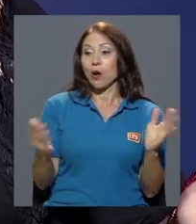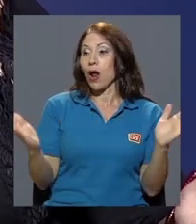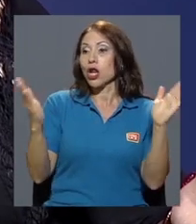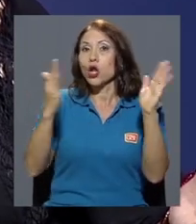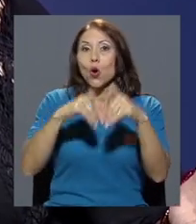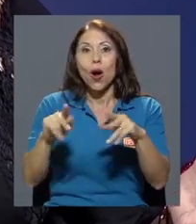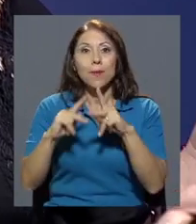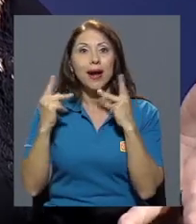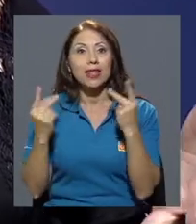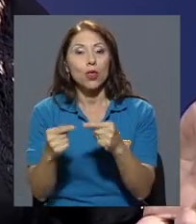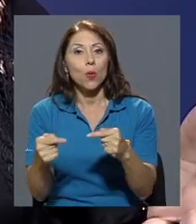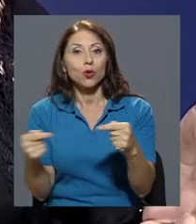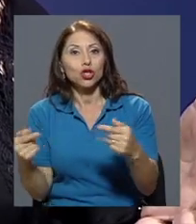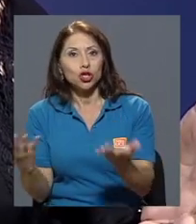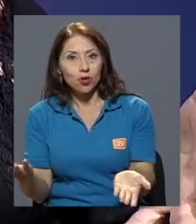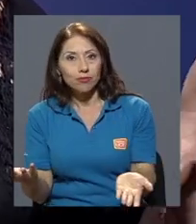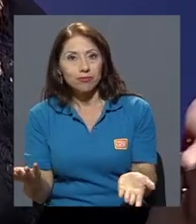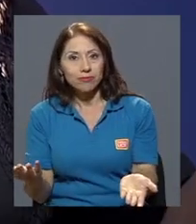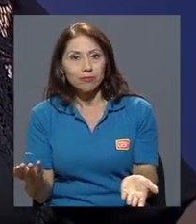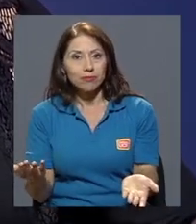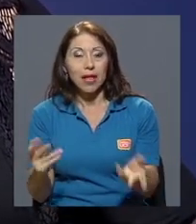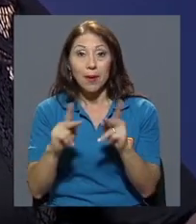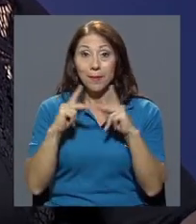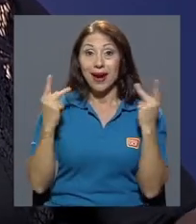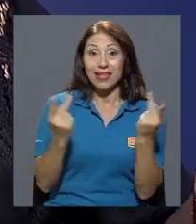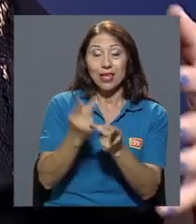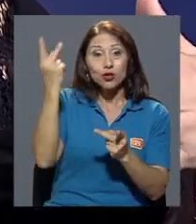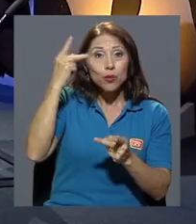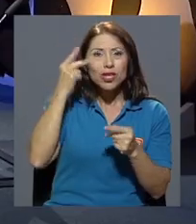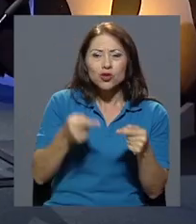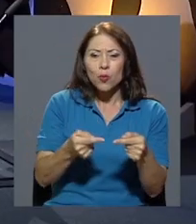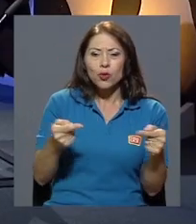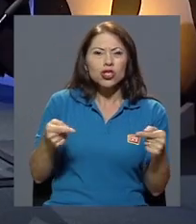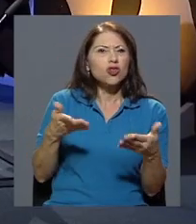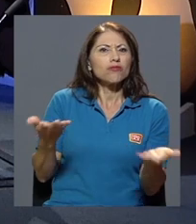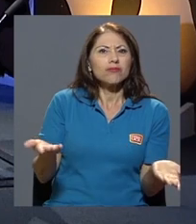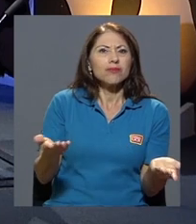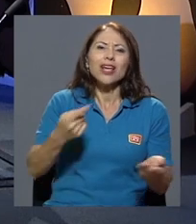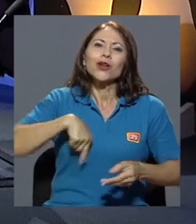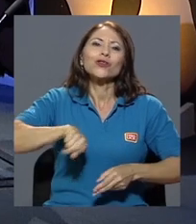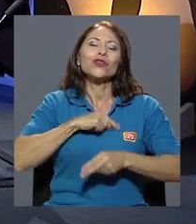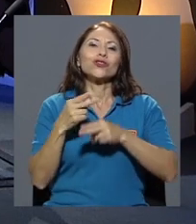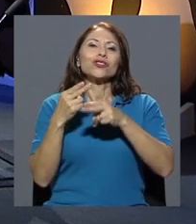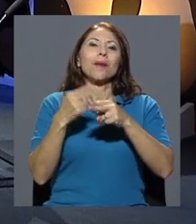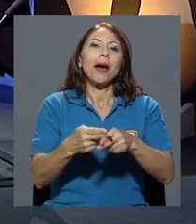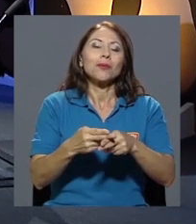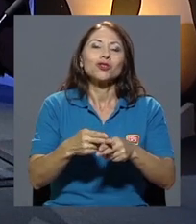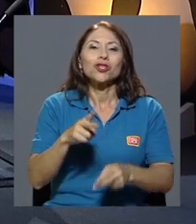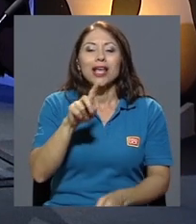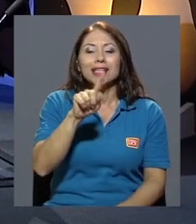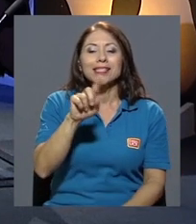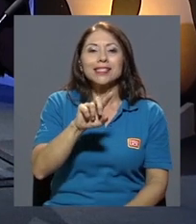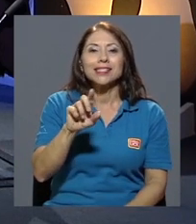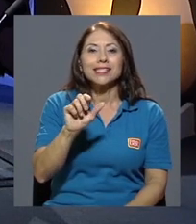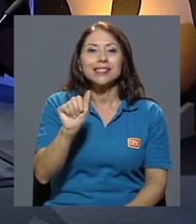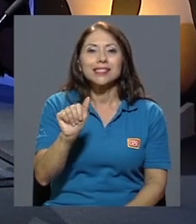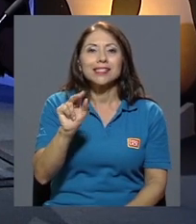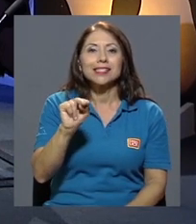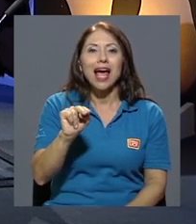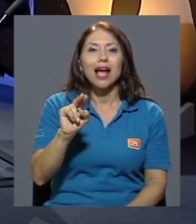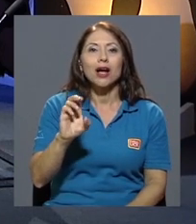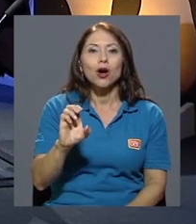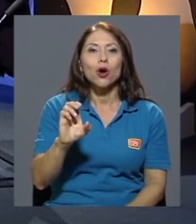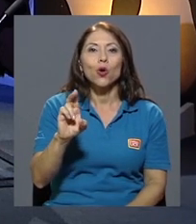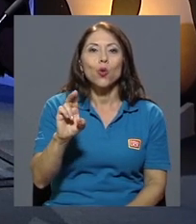hay oposición, es decir, la oposición por parte de partidos políticos son partidos nosotros les llamamos zancudos que han estado